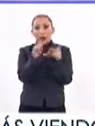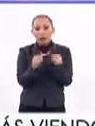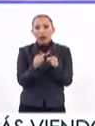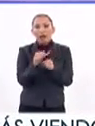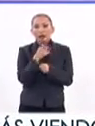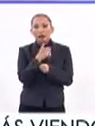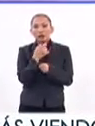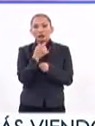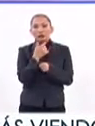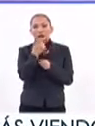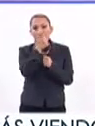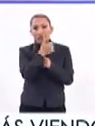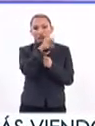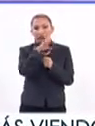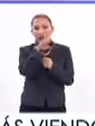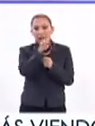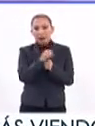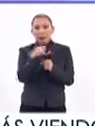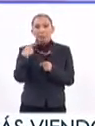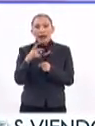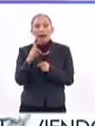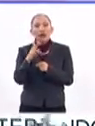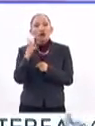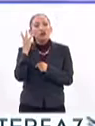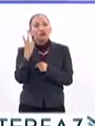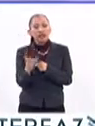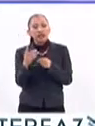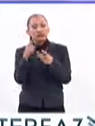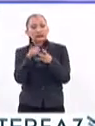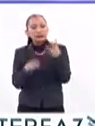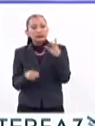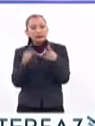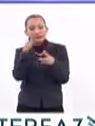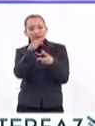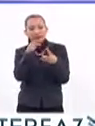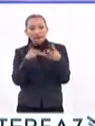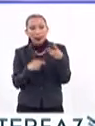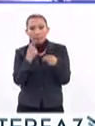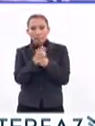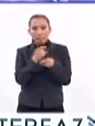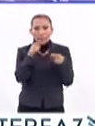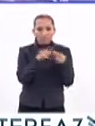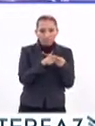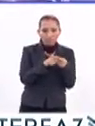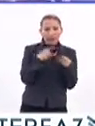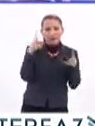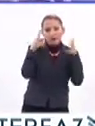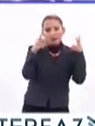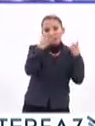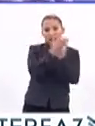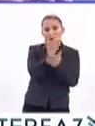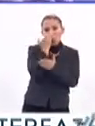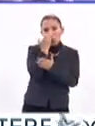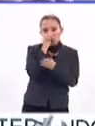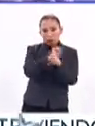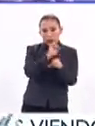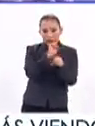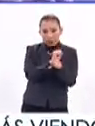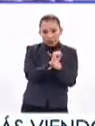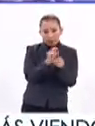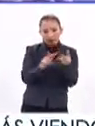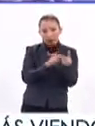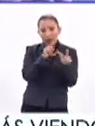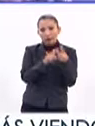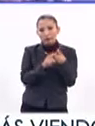se basarán en seis ejes principales. Pero los tres puntos, primero es que se visitarán las escuelas secundarias.